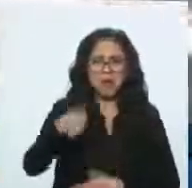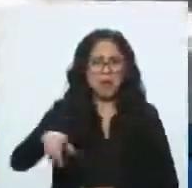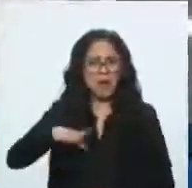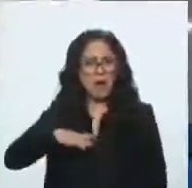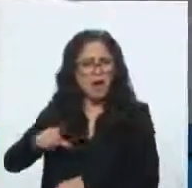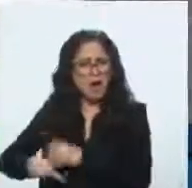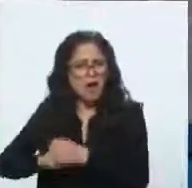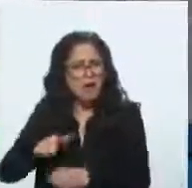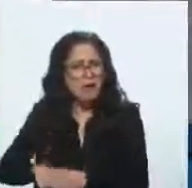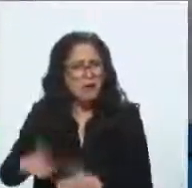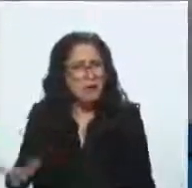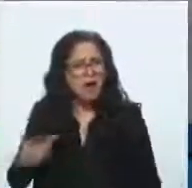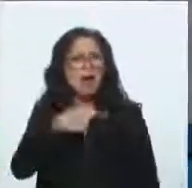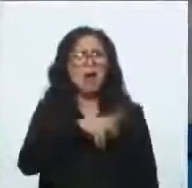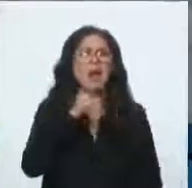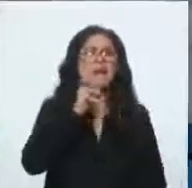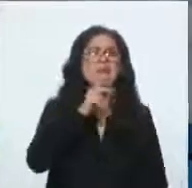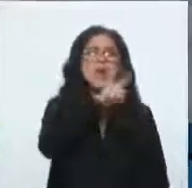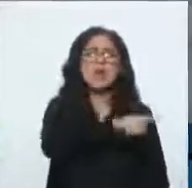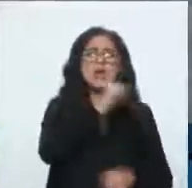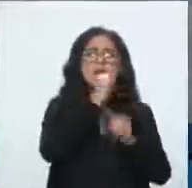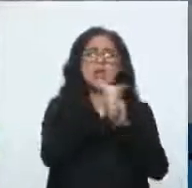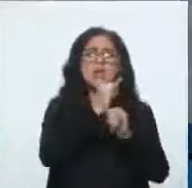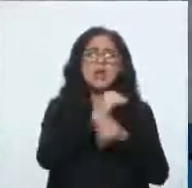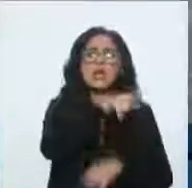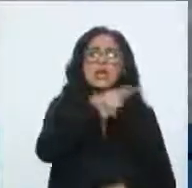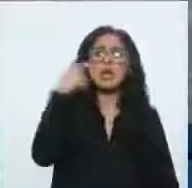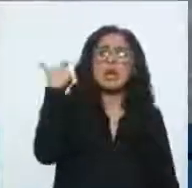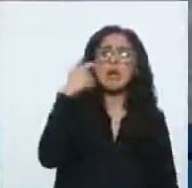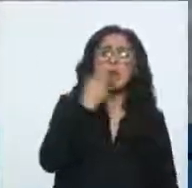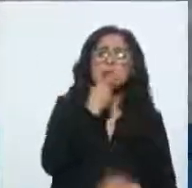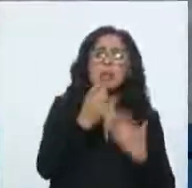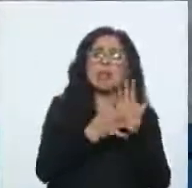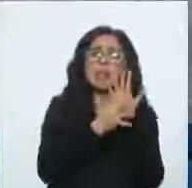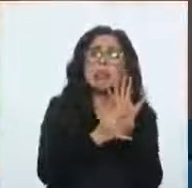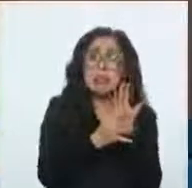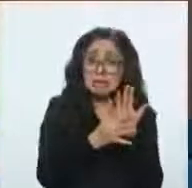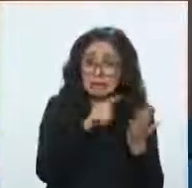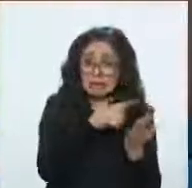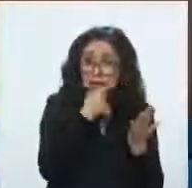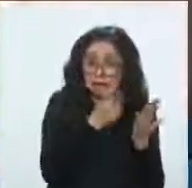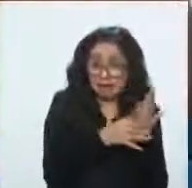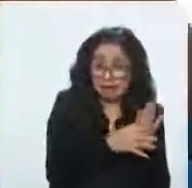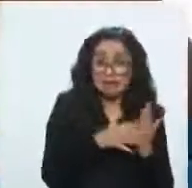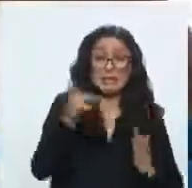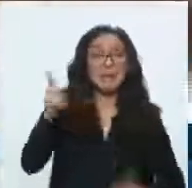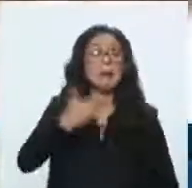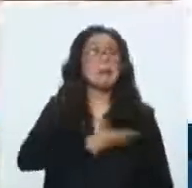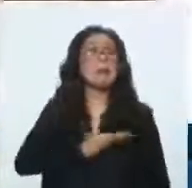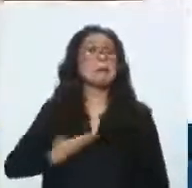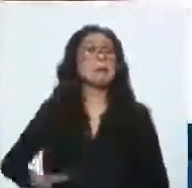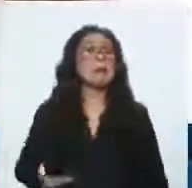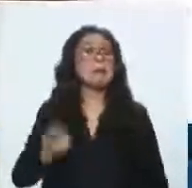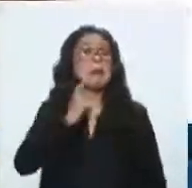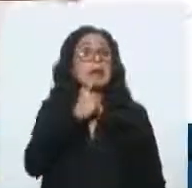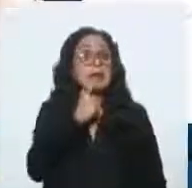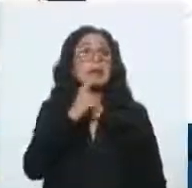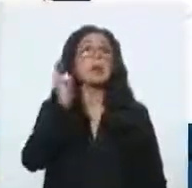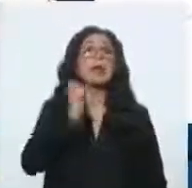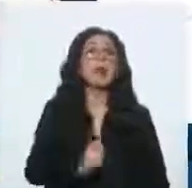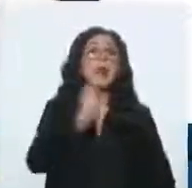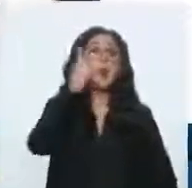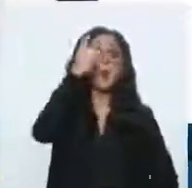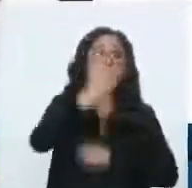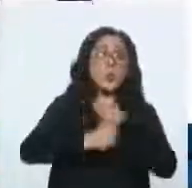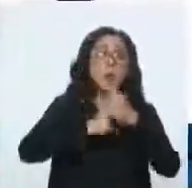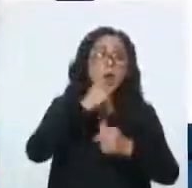portal, este, bastante sospechoso, que decía que el presidente López Obrador iba a cobrar, este, 500 pesos al año